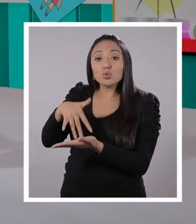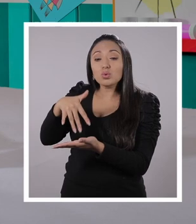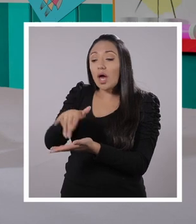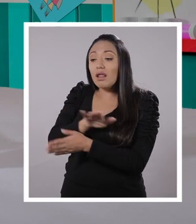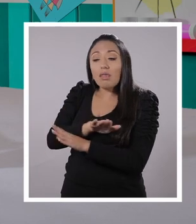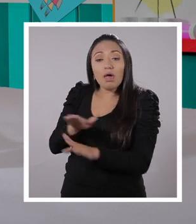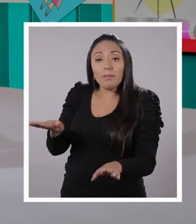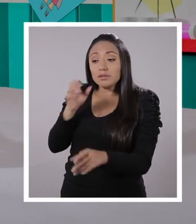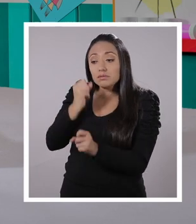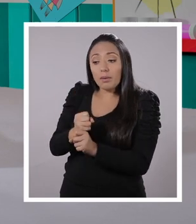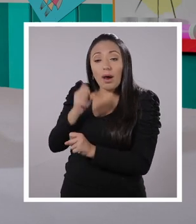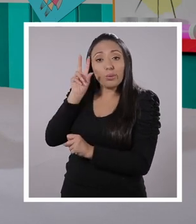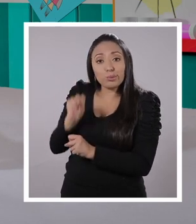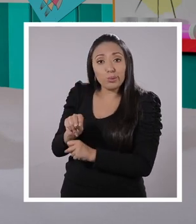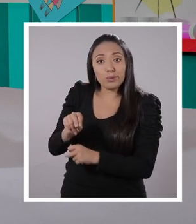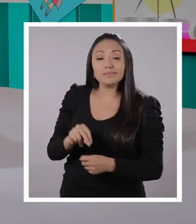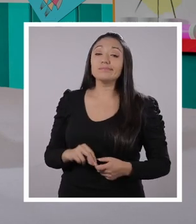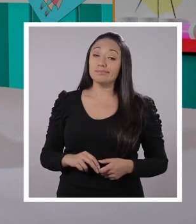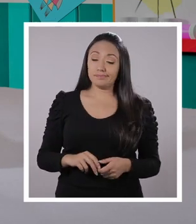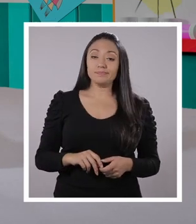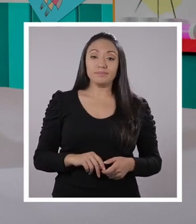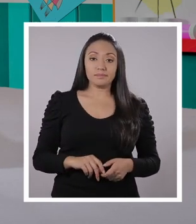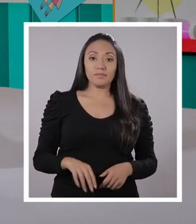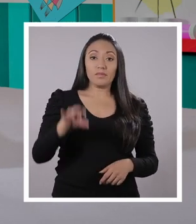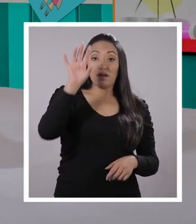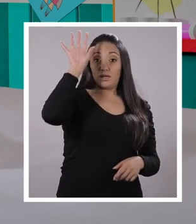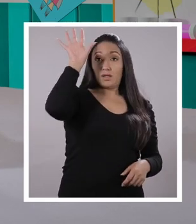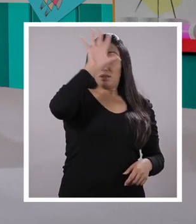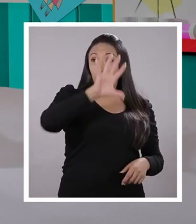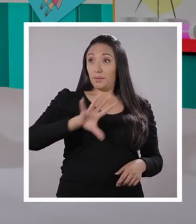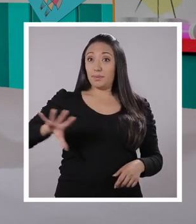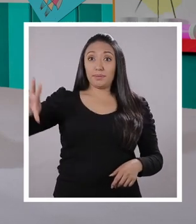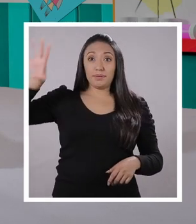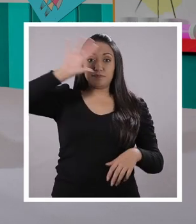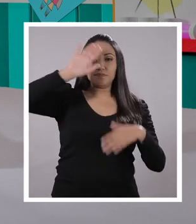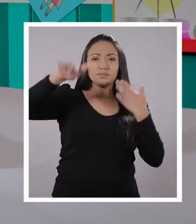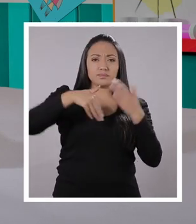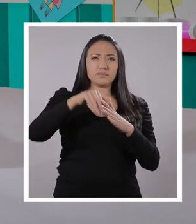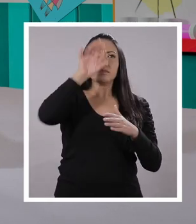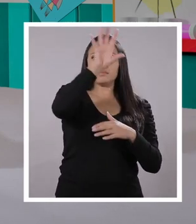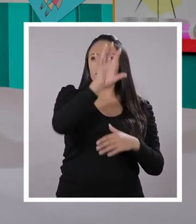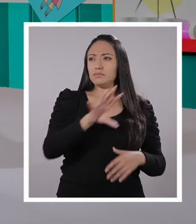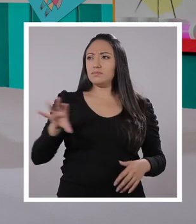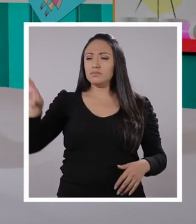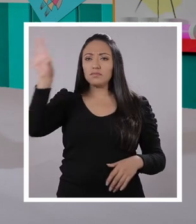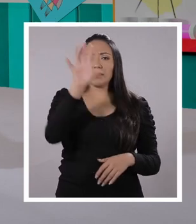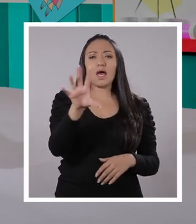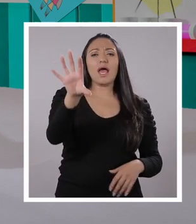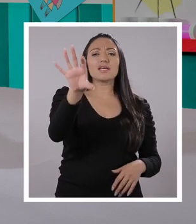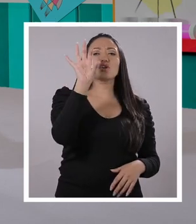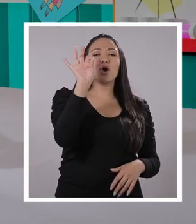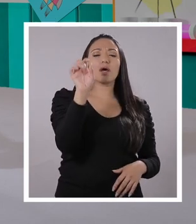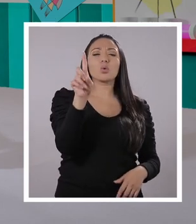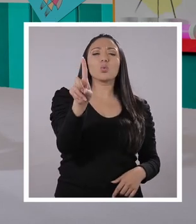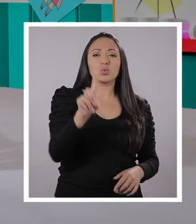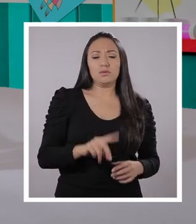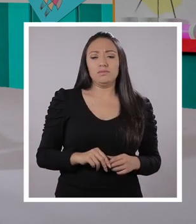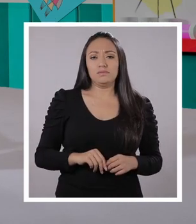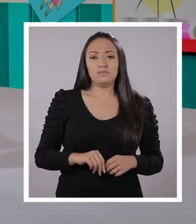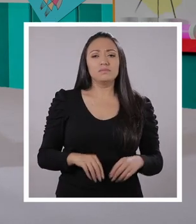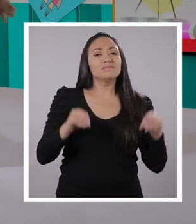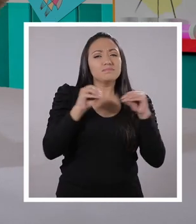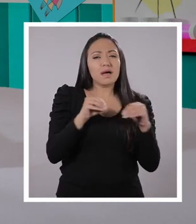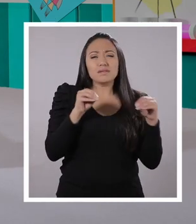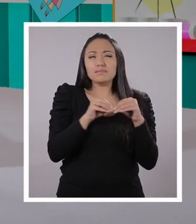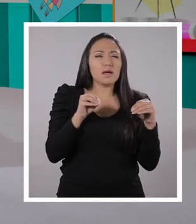a trabajar. Ajá. Perfecto. ¿Cuál de estos derechos? Todos son importantes. Todos. Pero vamos a escoger uno de estos derechos. A ver, ¿cuál de estos te